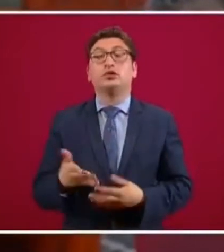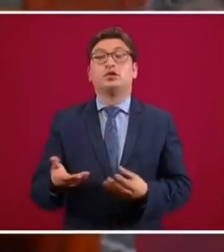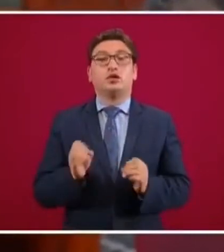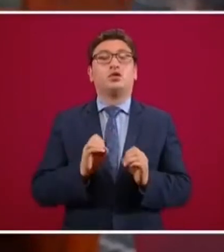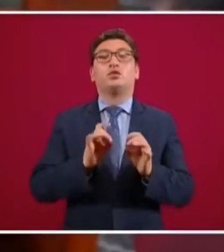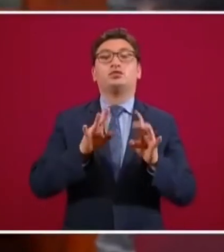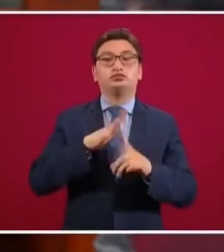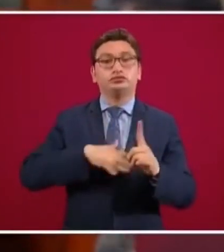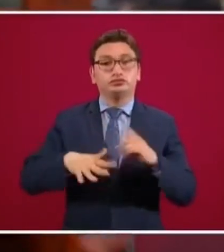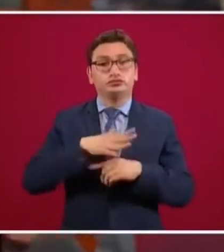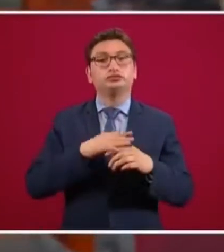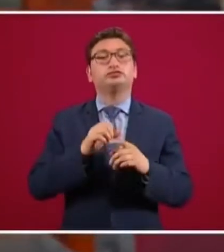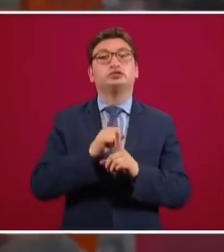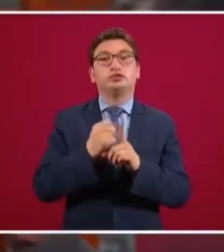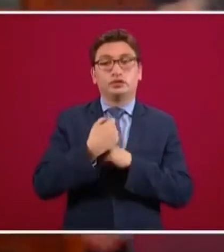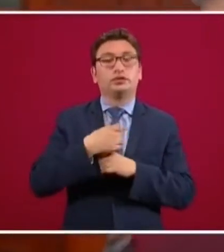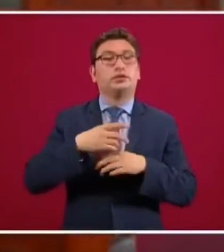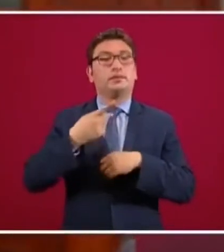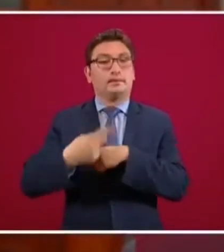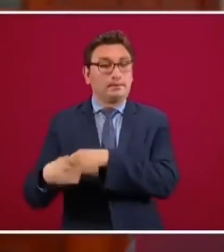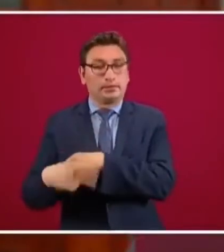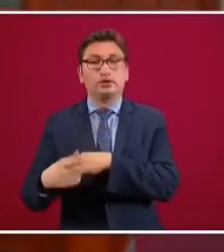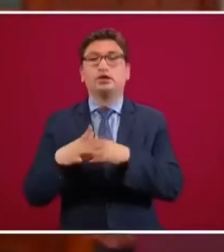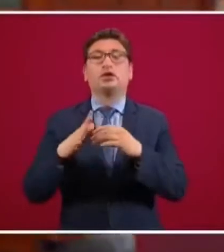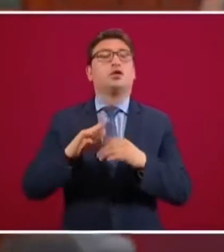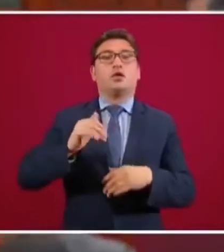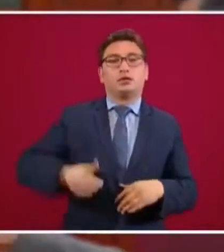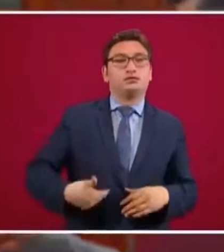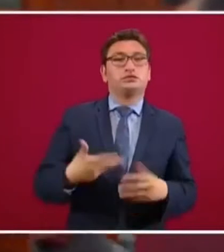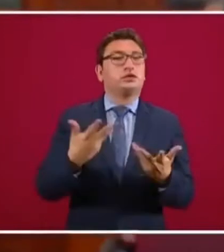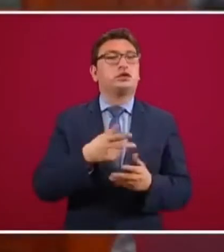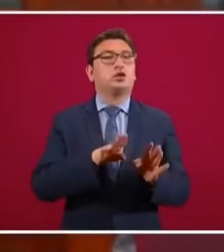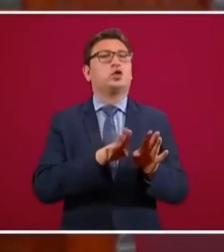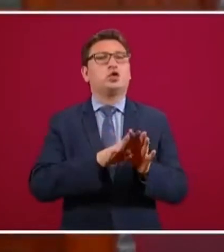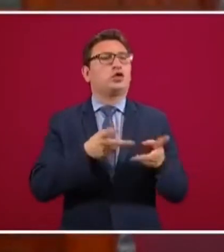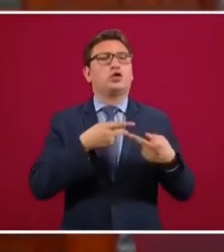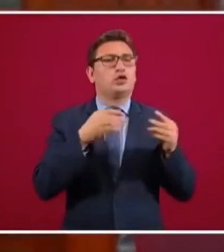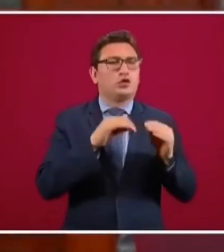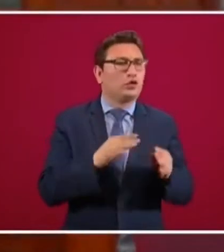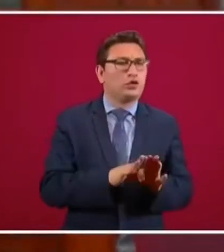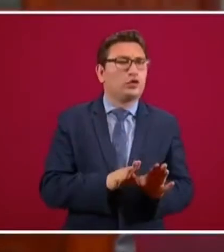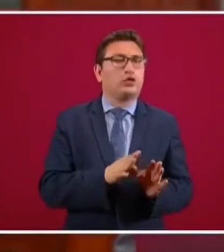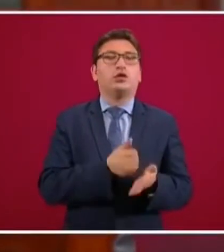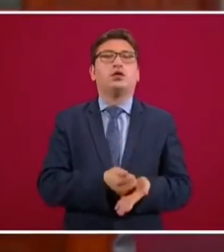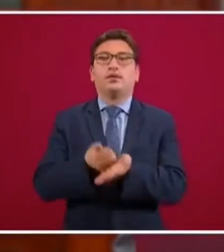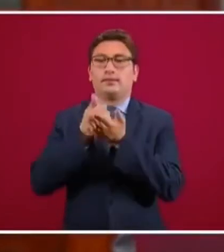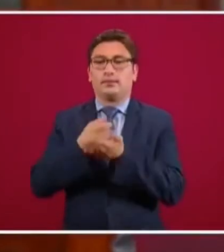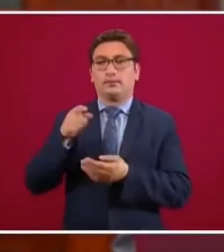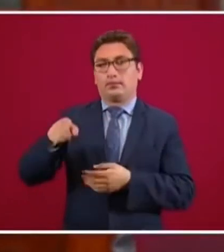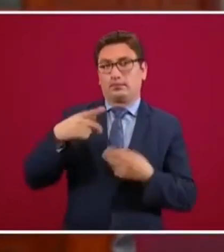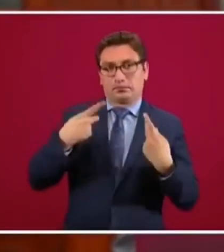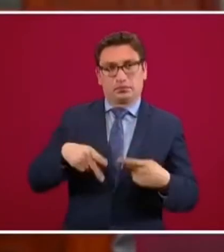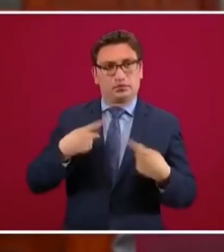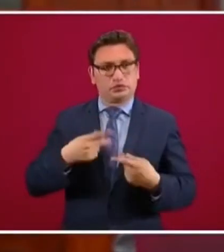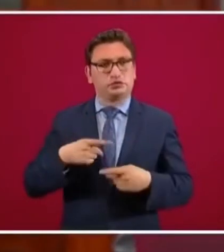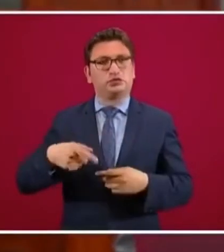situación de riesgo, algún accidente. ¿Cómo ustedes están preparados precisamente para apoyar a aquellos